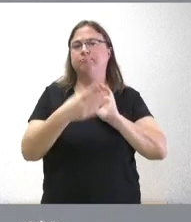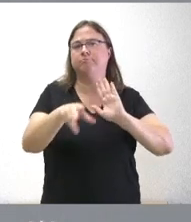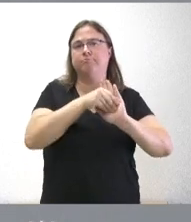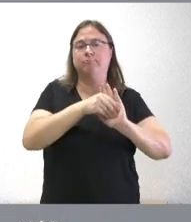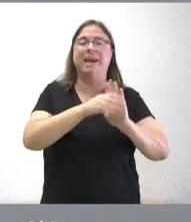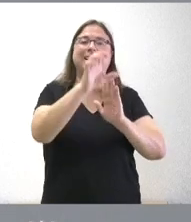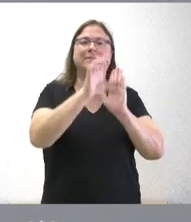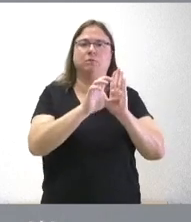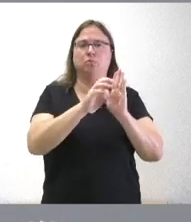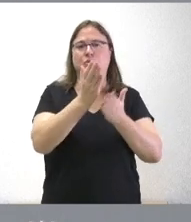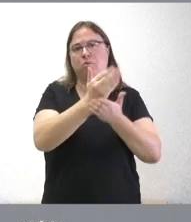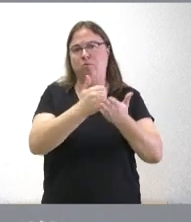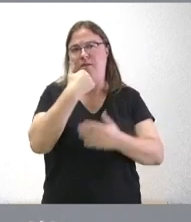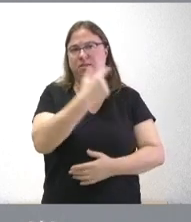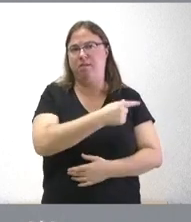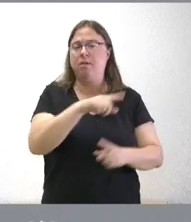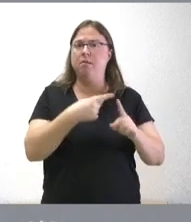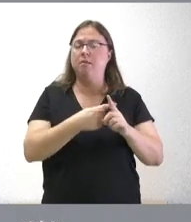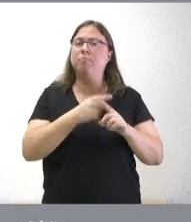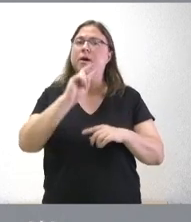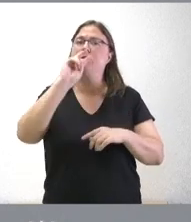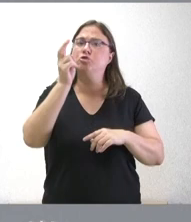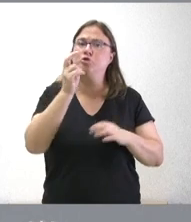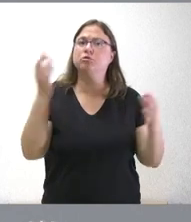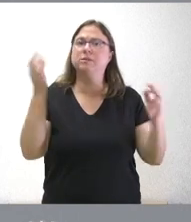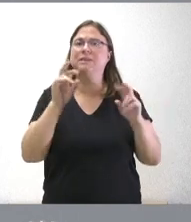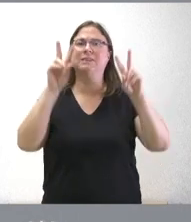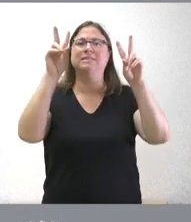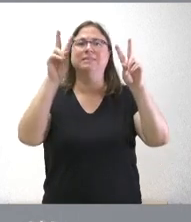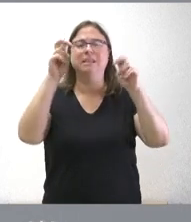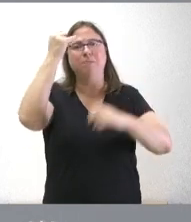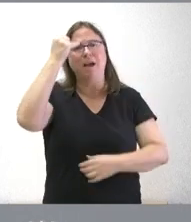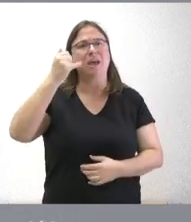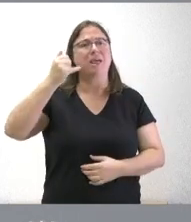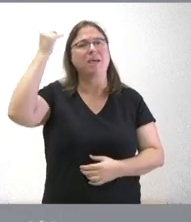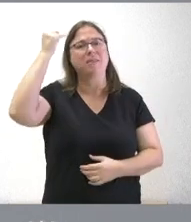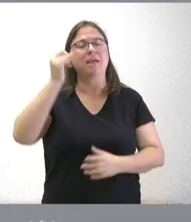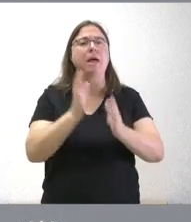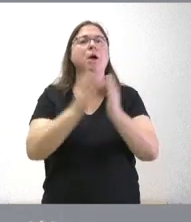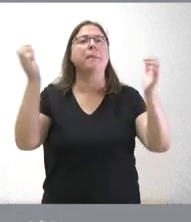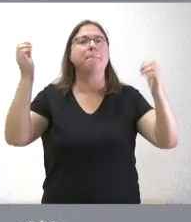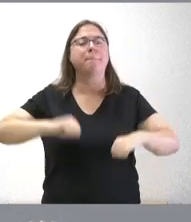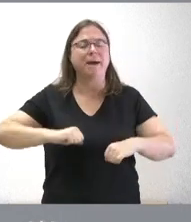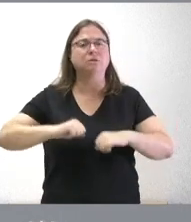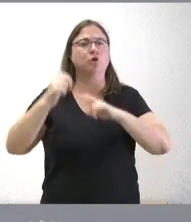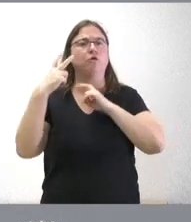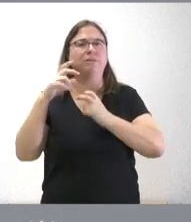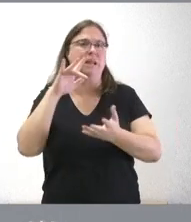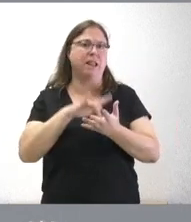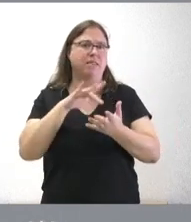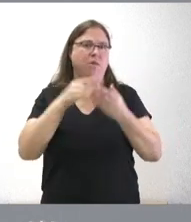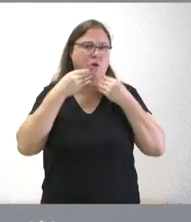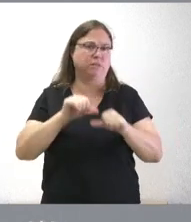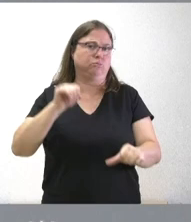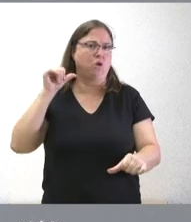propio estatuto de autonomía y otro factor también nuevo que se ha planteado es lo que tiene que ver con esta idea del pacto fiscal de la deuda histórica que